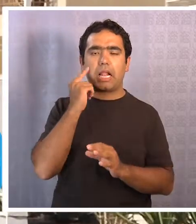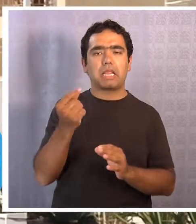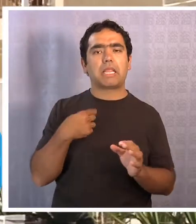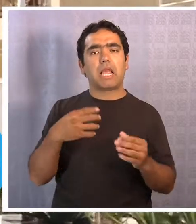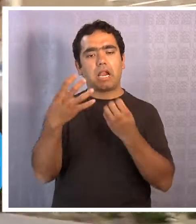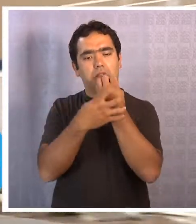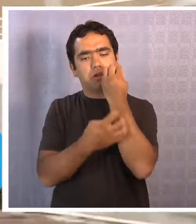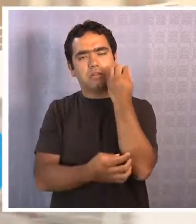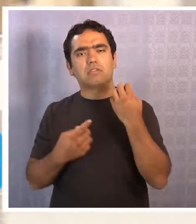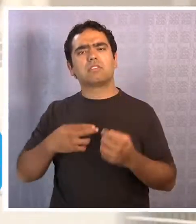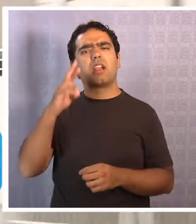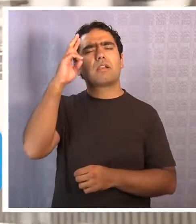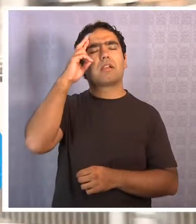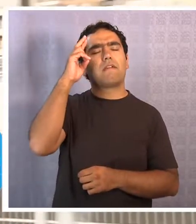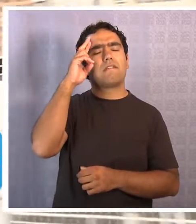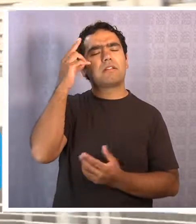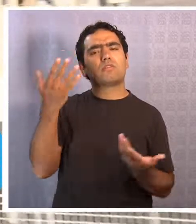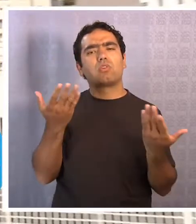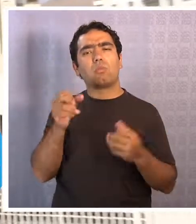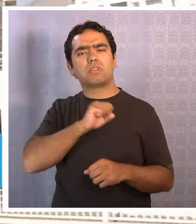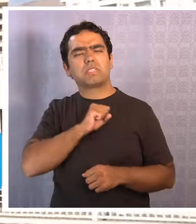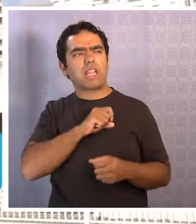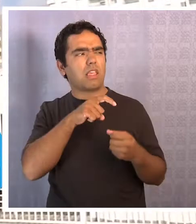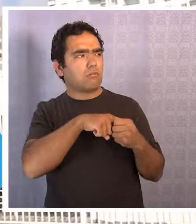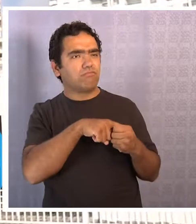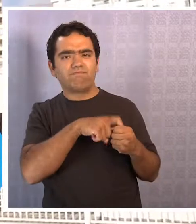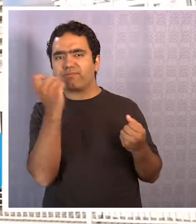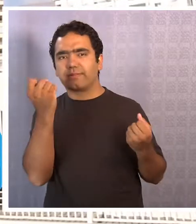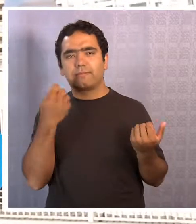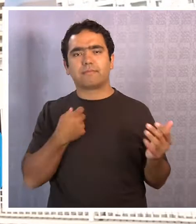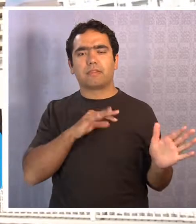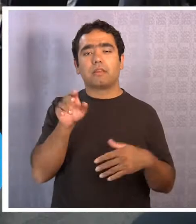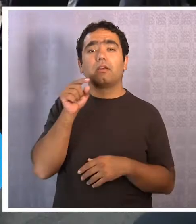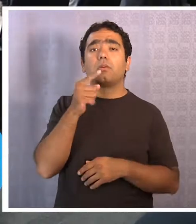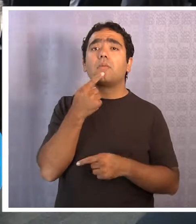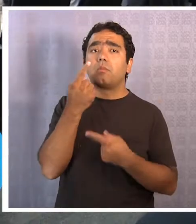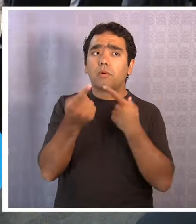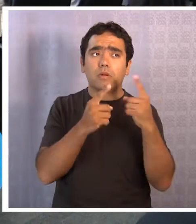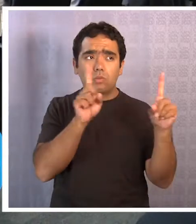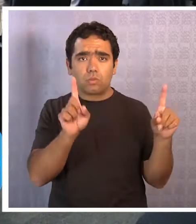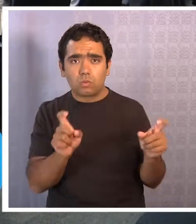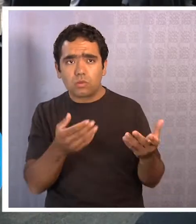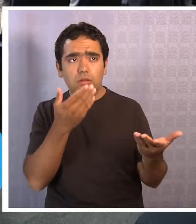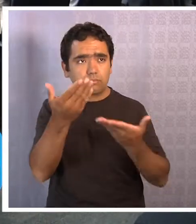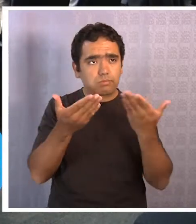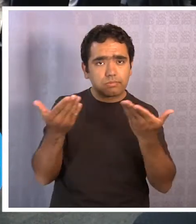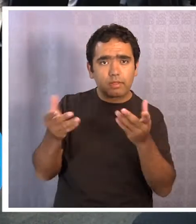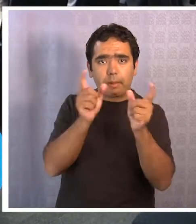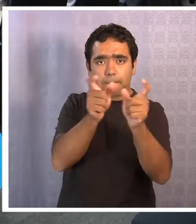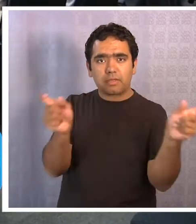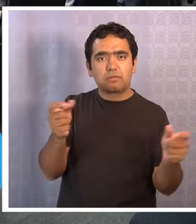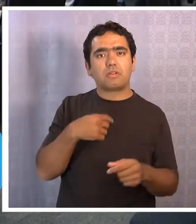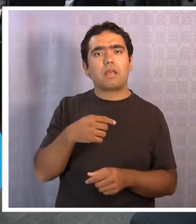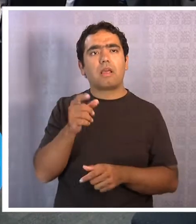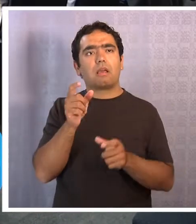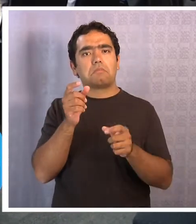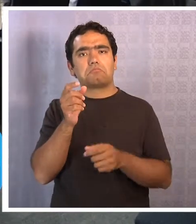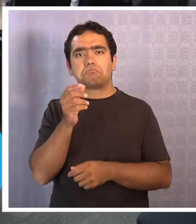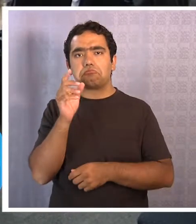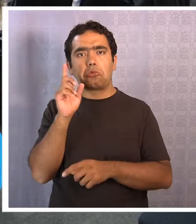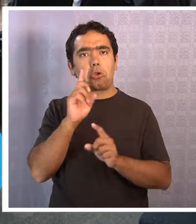reflexión en torno a la descentralización. Una consulta acerca de esta materia deja en claro que la ciudadanía